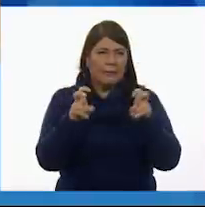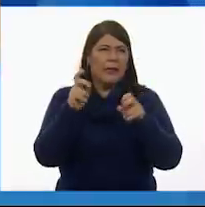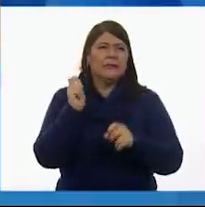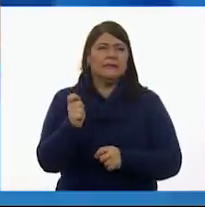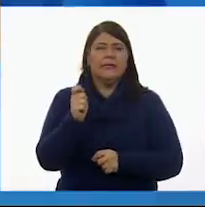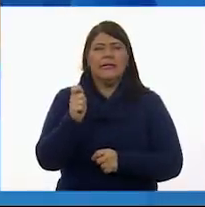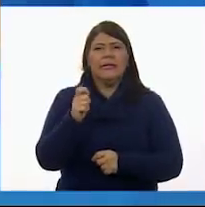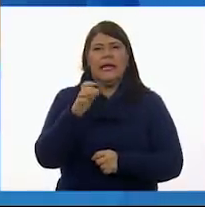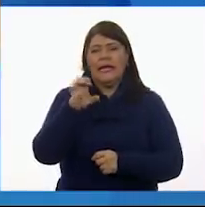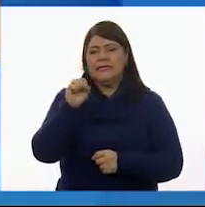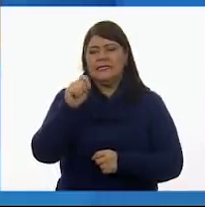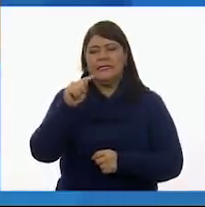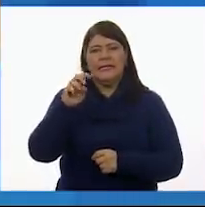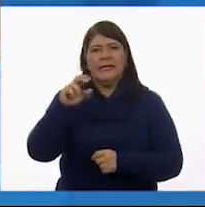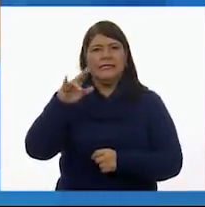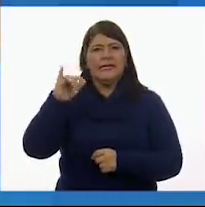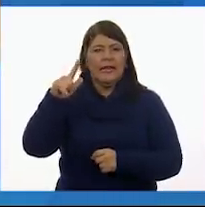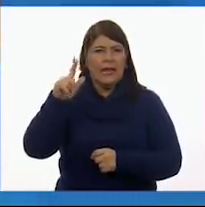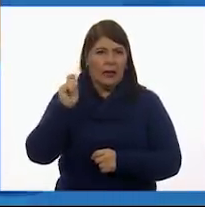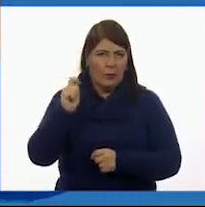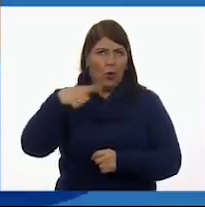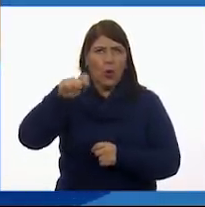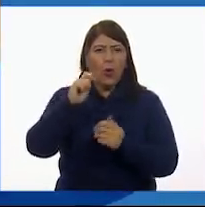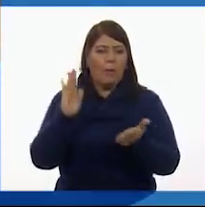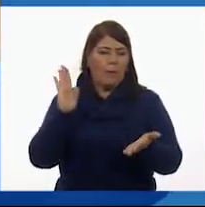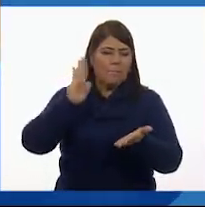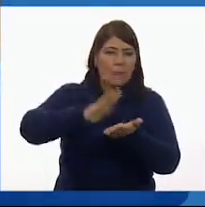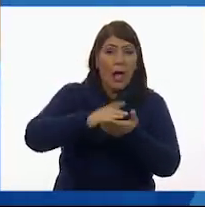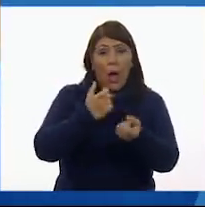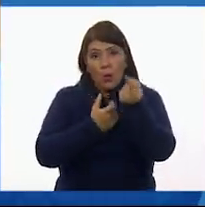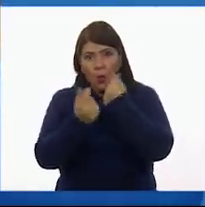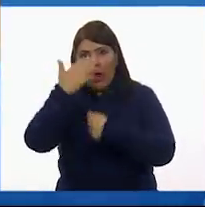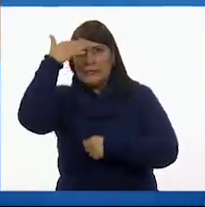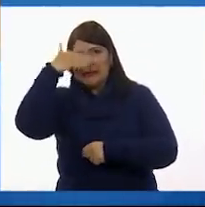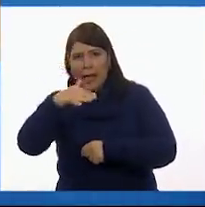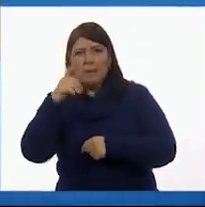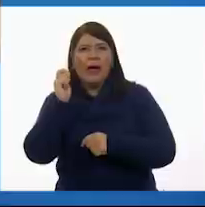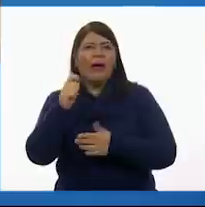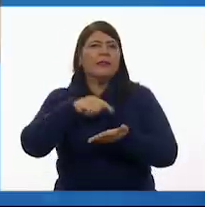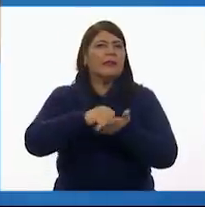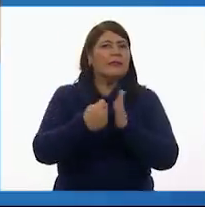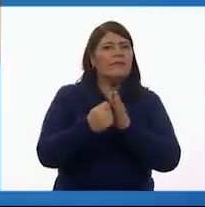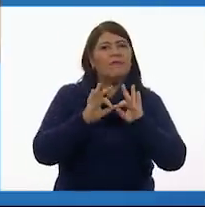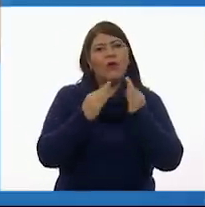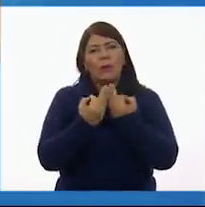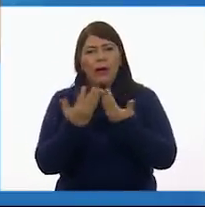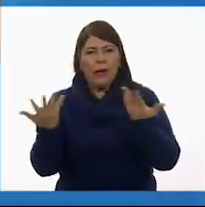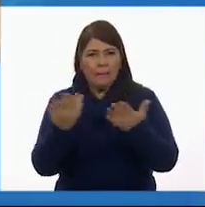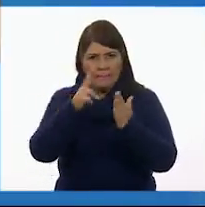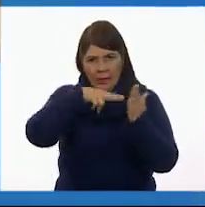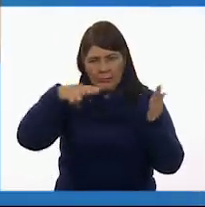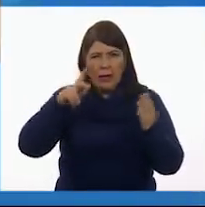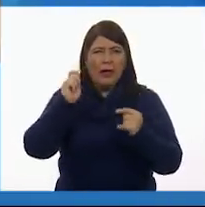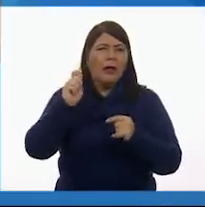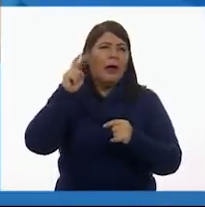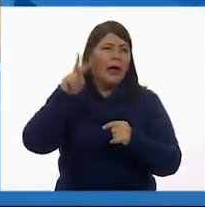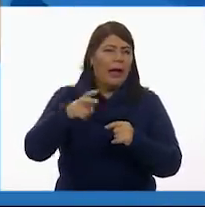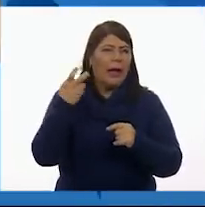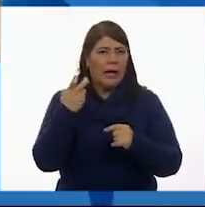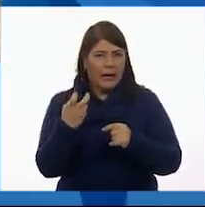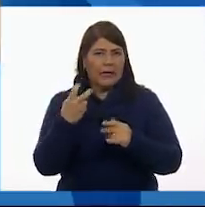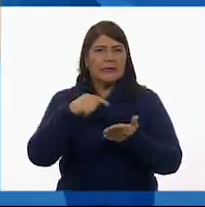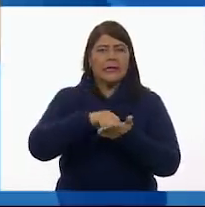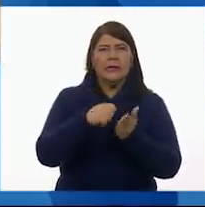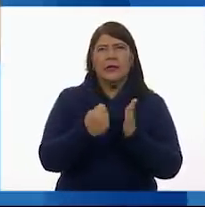Pues algunos conocen la técnica, algunos no. Es una técnica modesta. Es una técnica